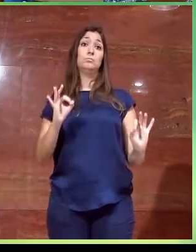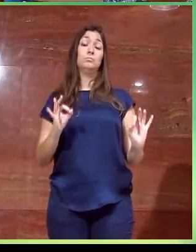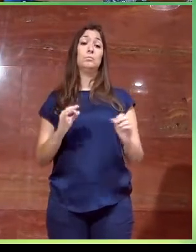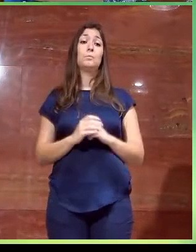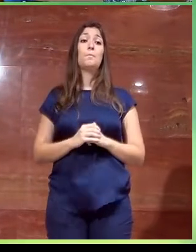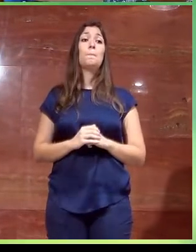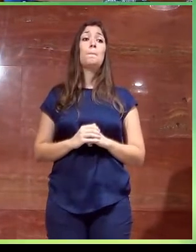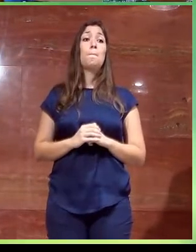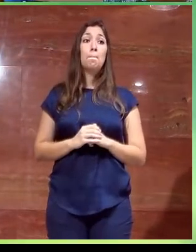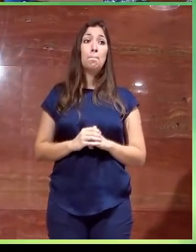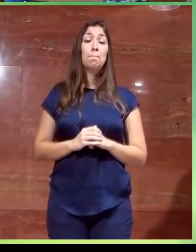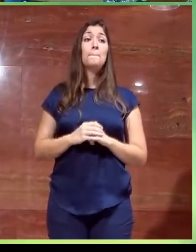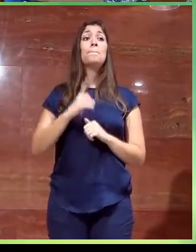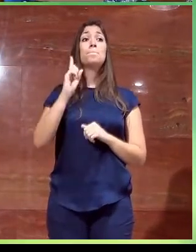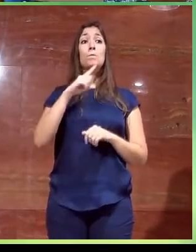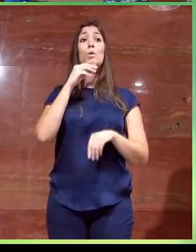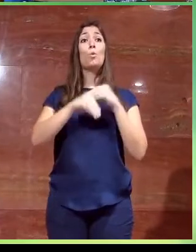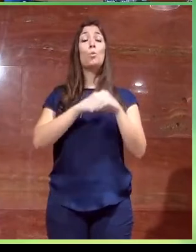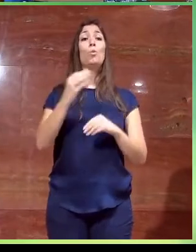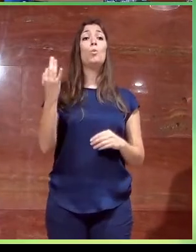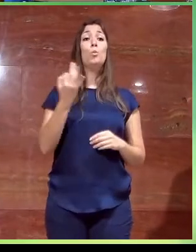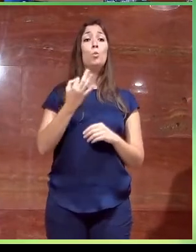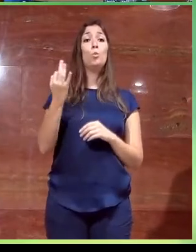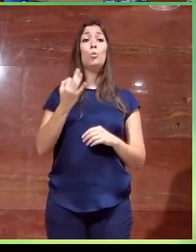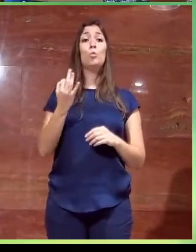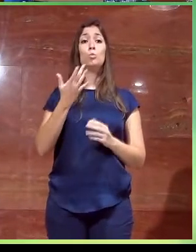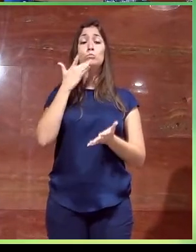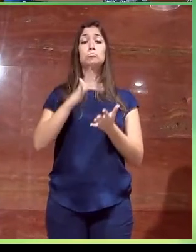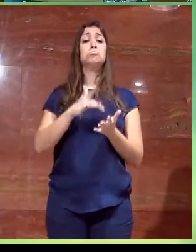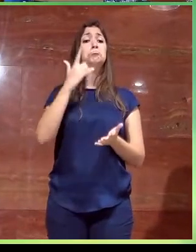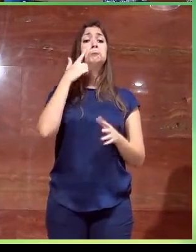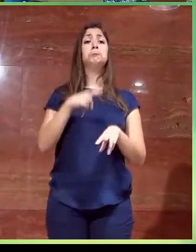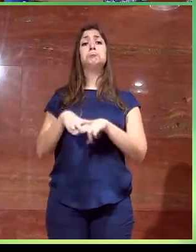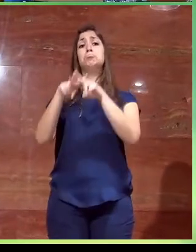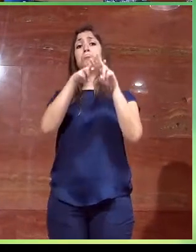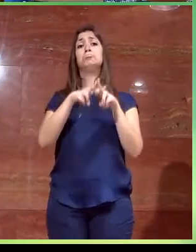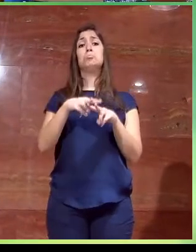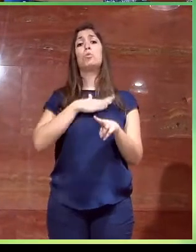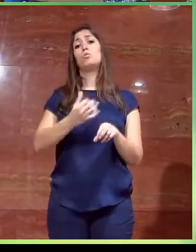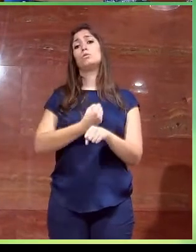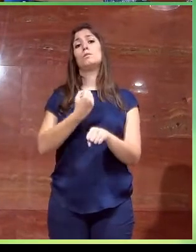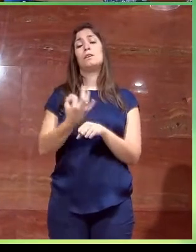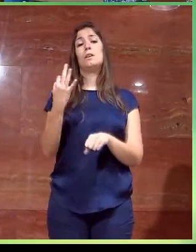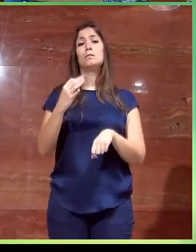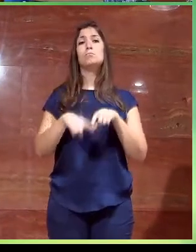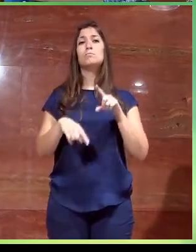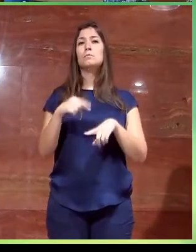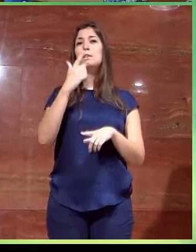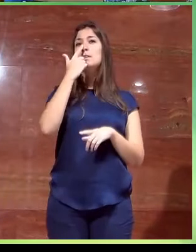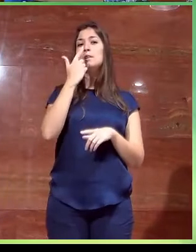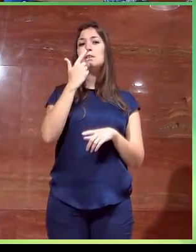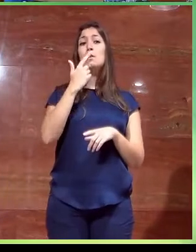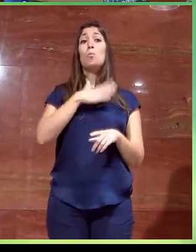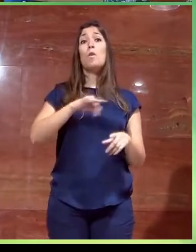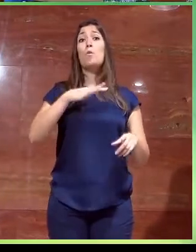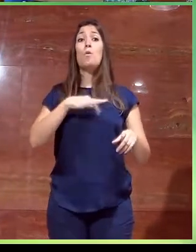Bien. Hemos utilizado también la posibilidad de trabajar en este lugar, pues dibujando absolutamente todas las